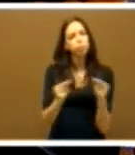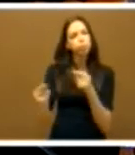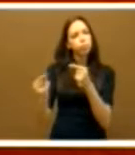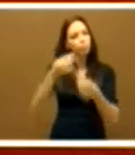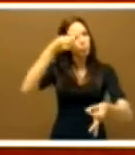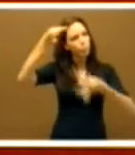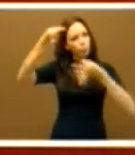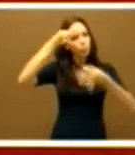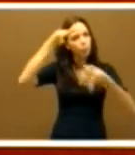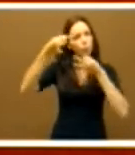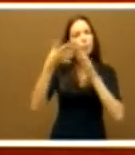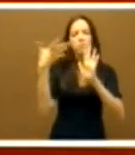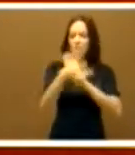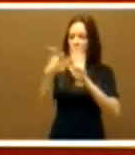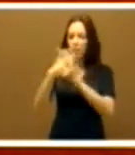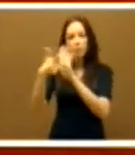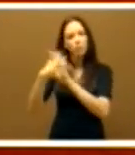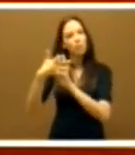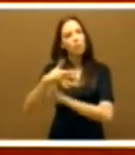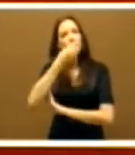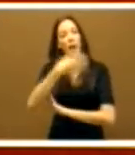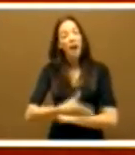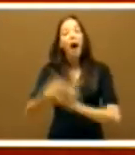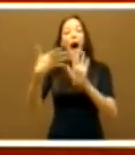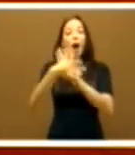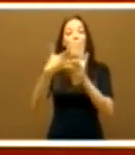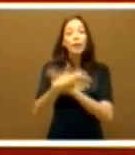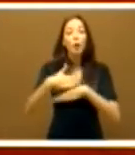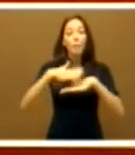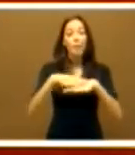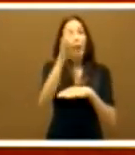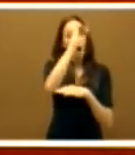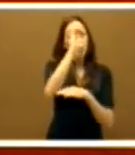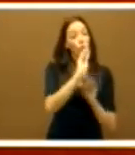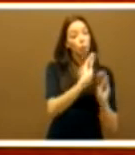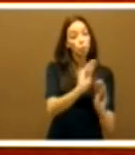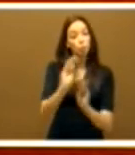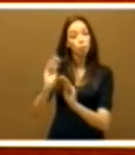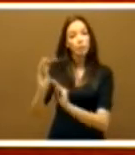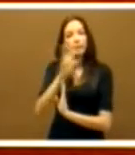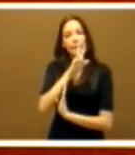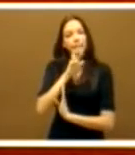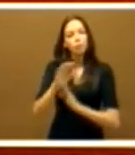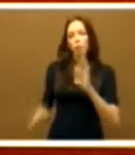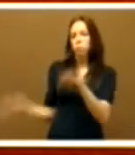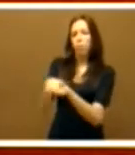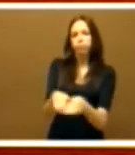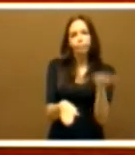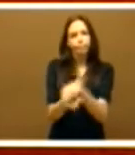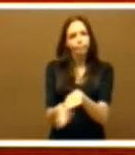argumentos que se han utilizado para que las ideas de cada fuerza política prevalezcan sobre las de las demás.